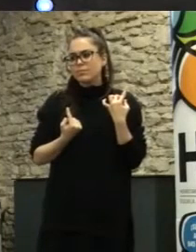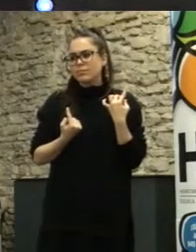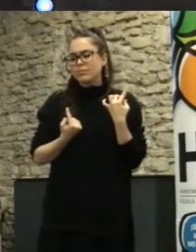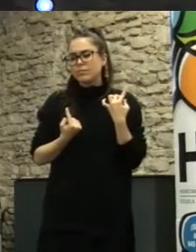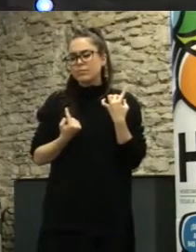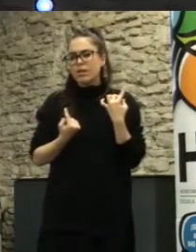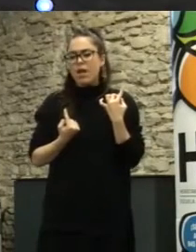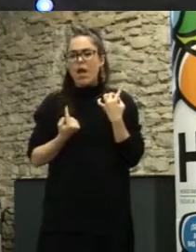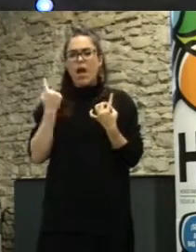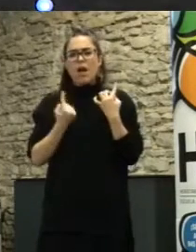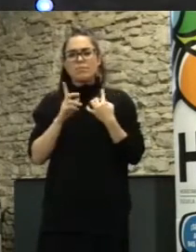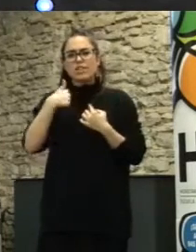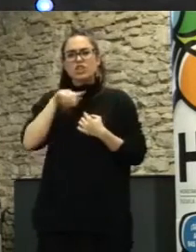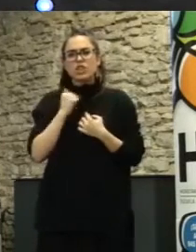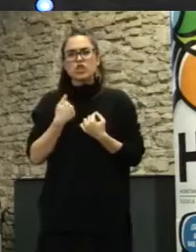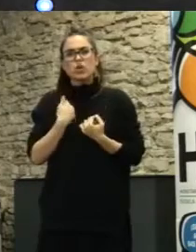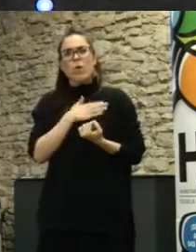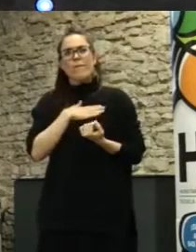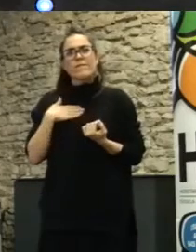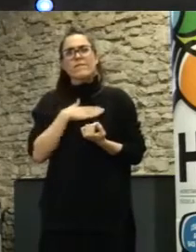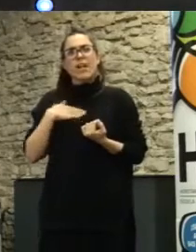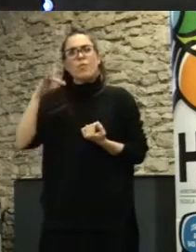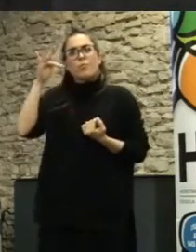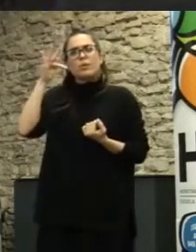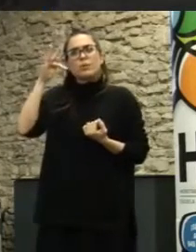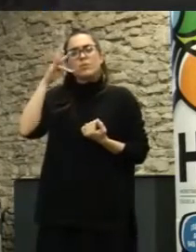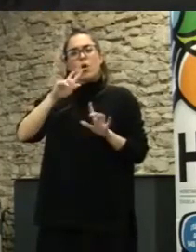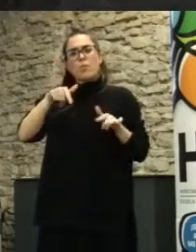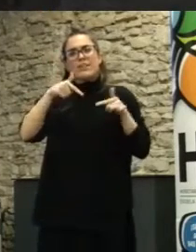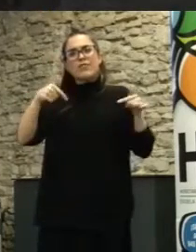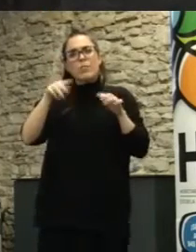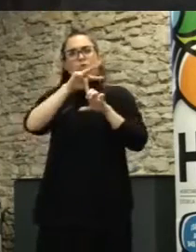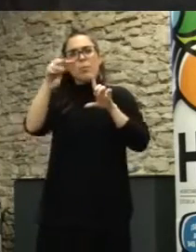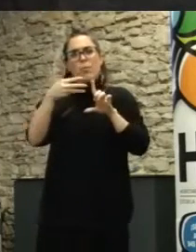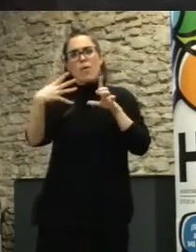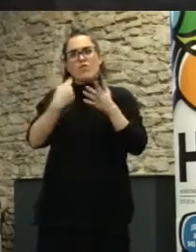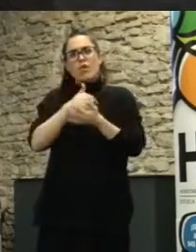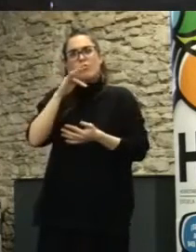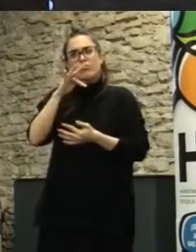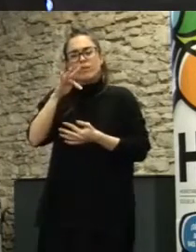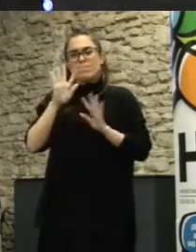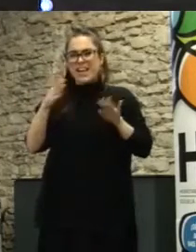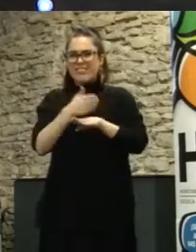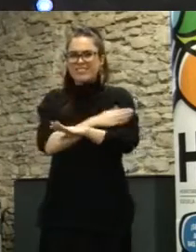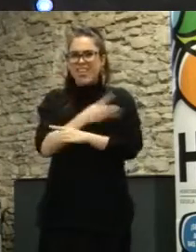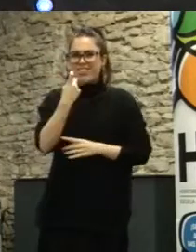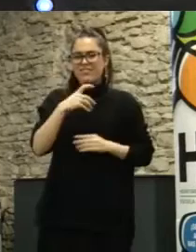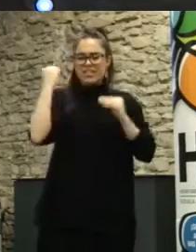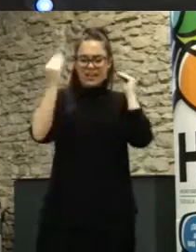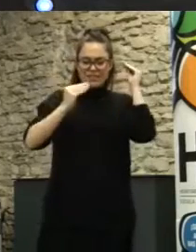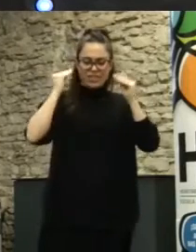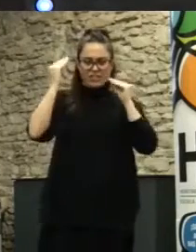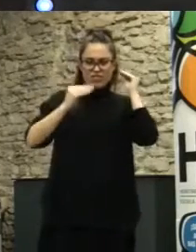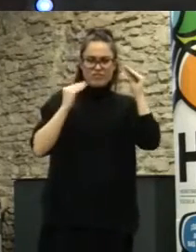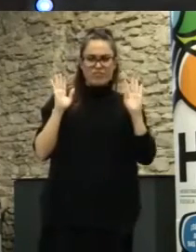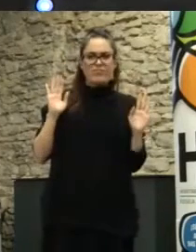un ciberoptimismo sobre la participación, sobre el uso de plataformas o de tecnología, sin hacer una reflexión sobre quién se queda